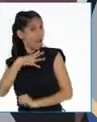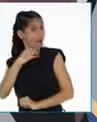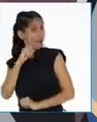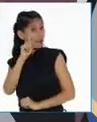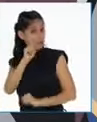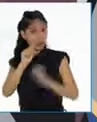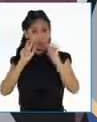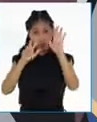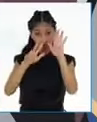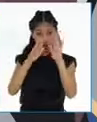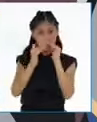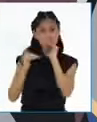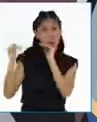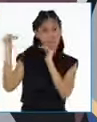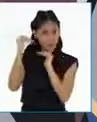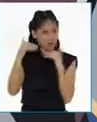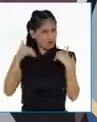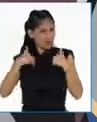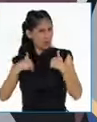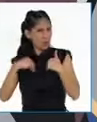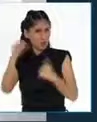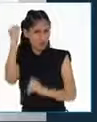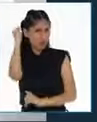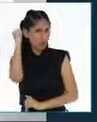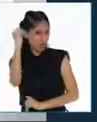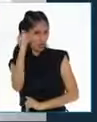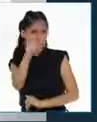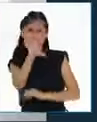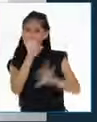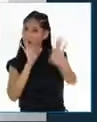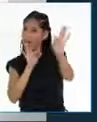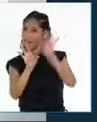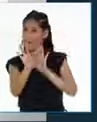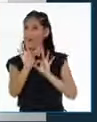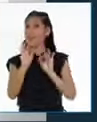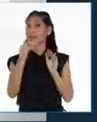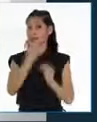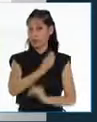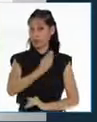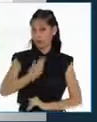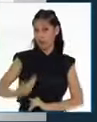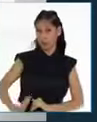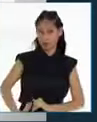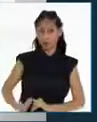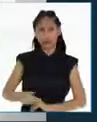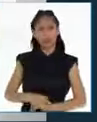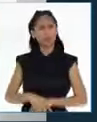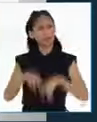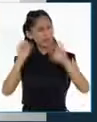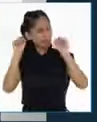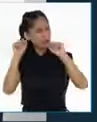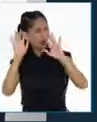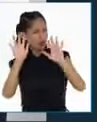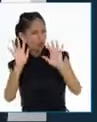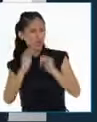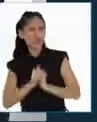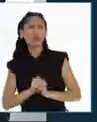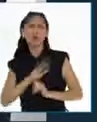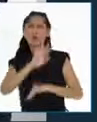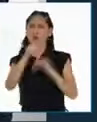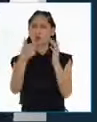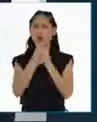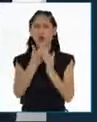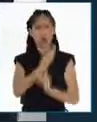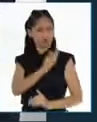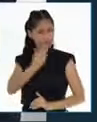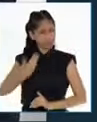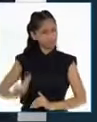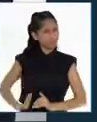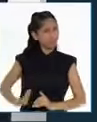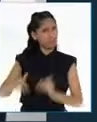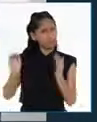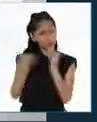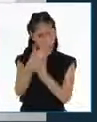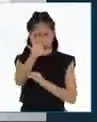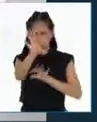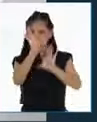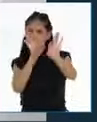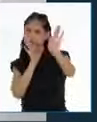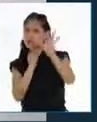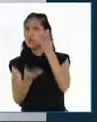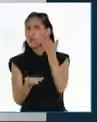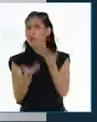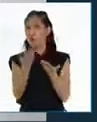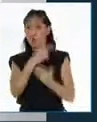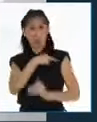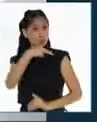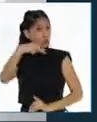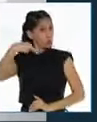tenemos derecho a elegir y ser elegidos. A ver, exactamente, las elecciones son un mecanismo mediante el cual nosotros,